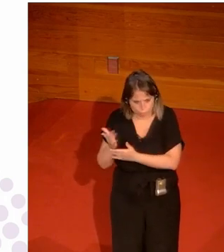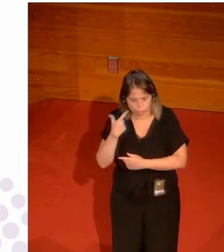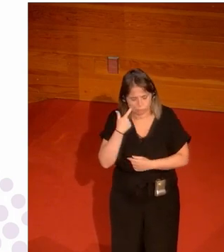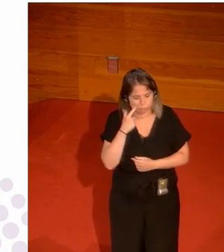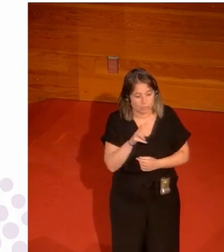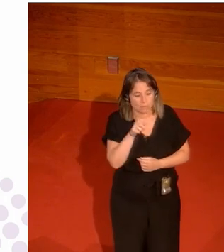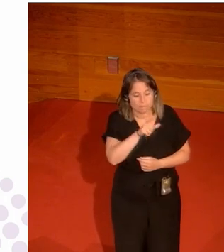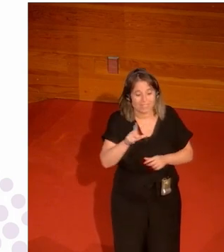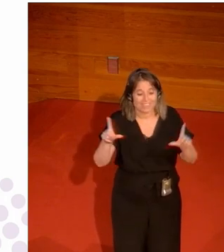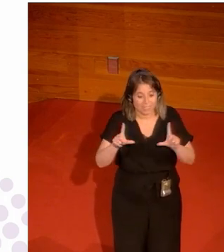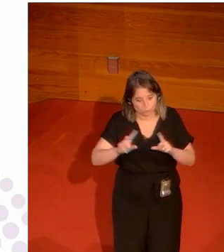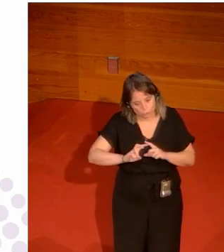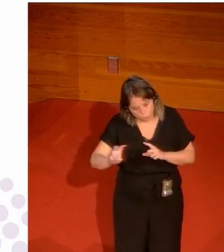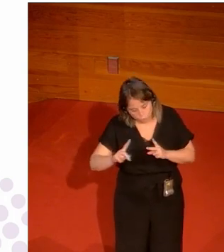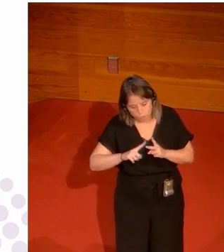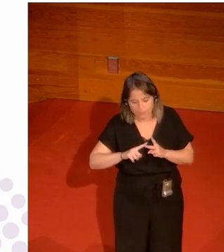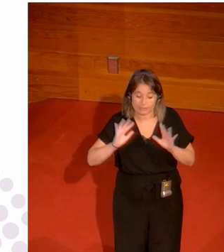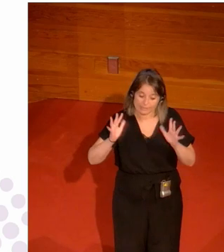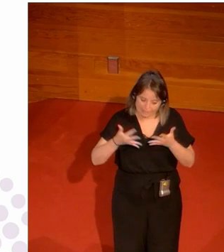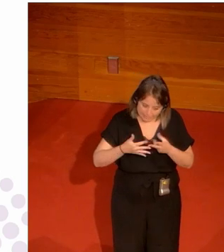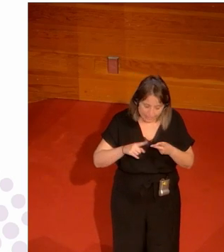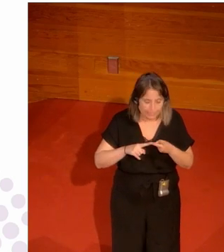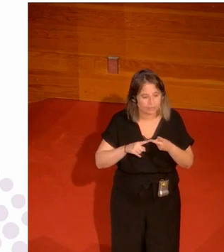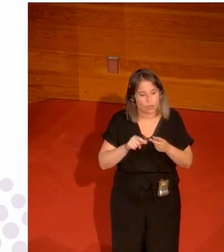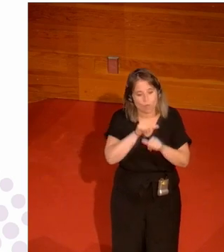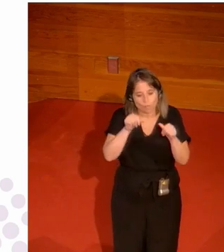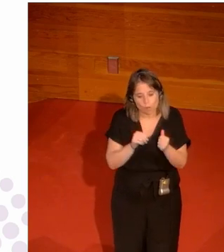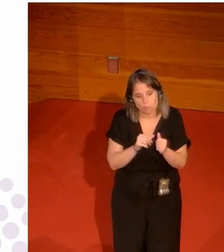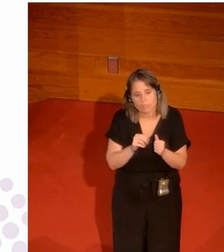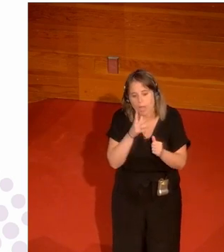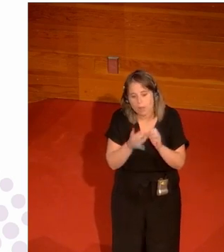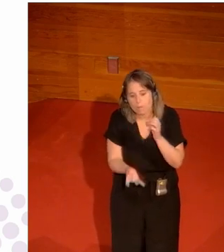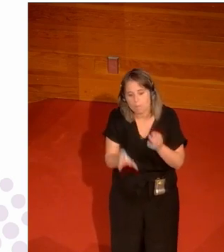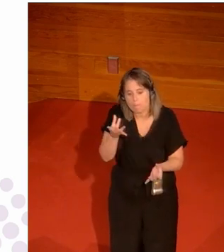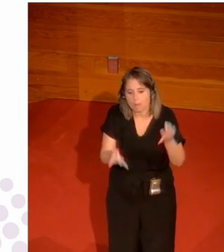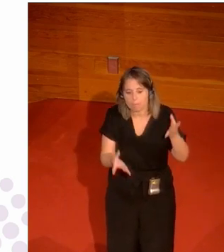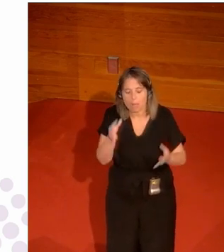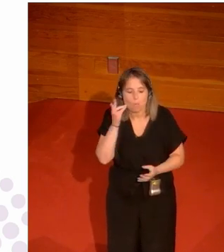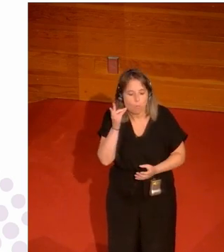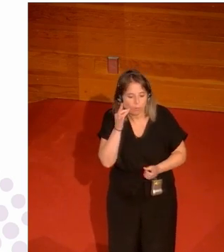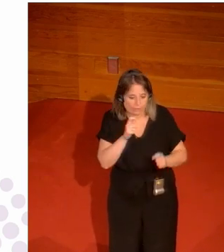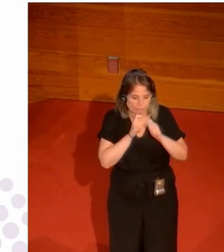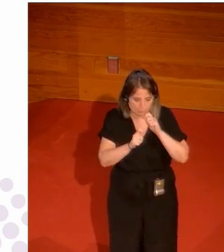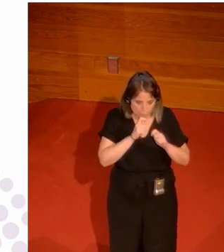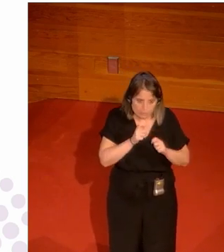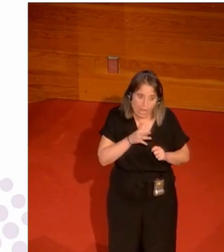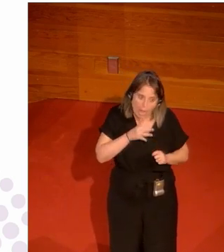con otras televisiones con internet con otras vías han aparecido más mujeres periodistas